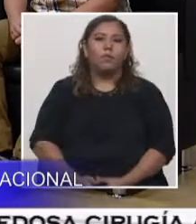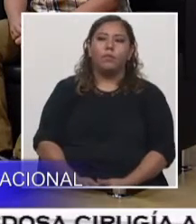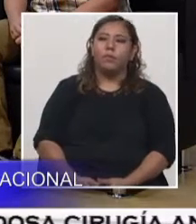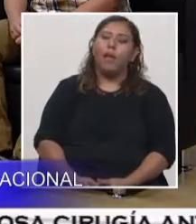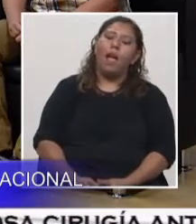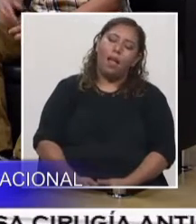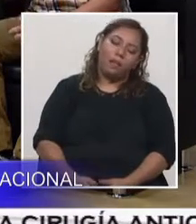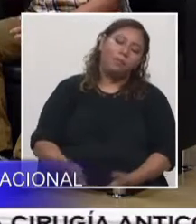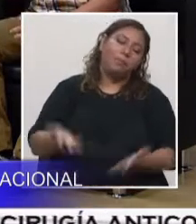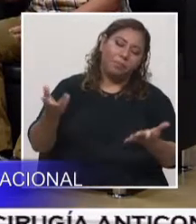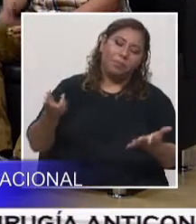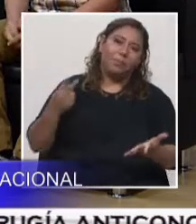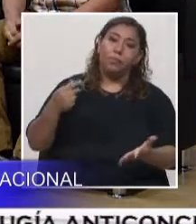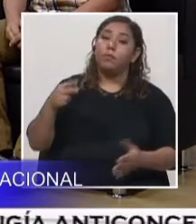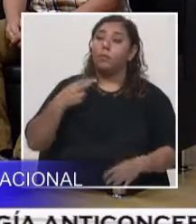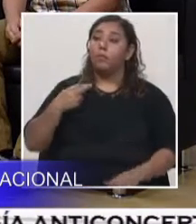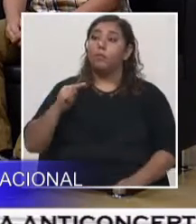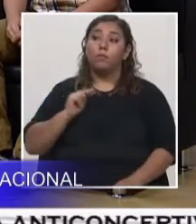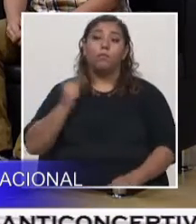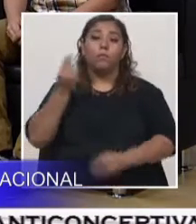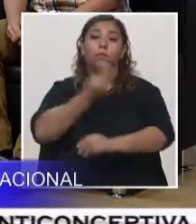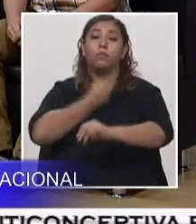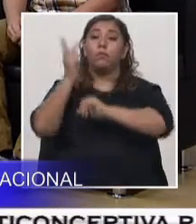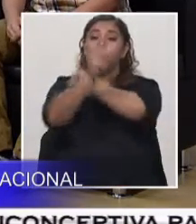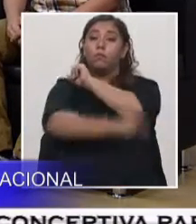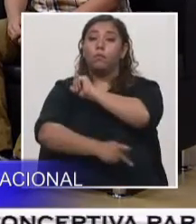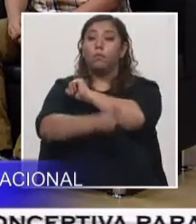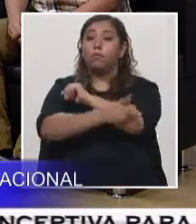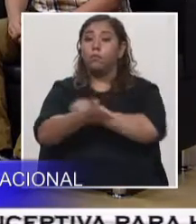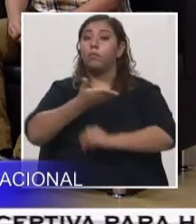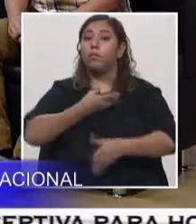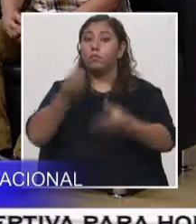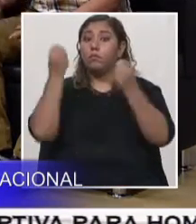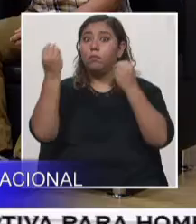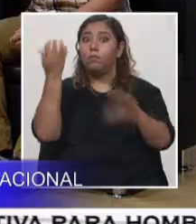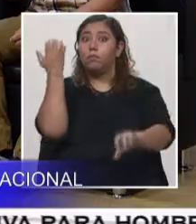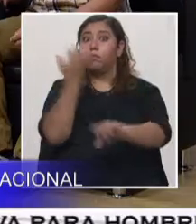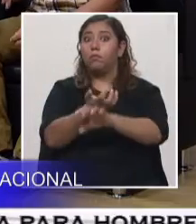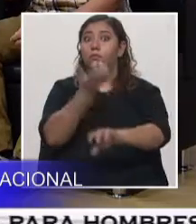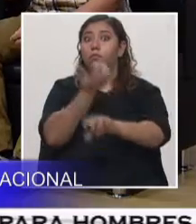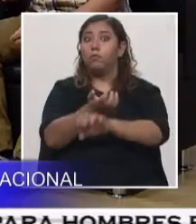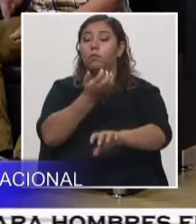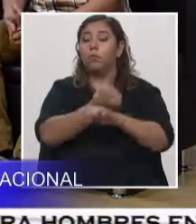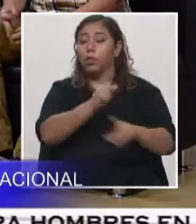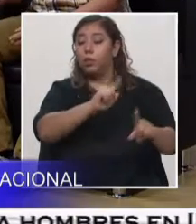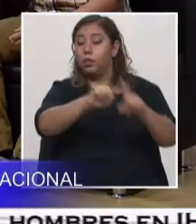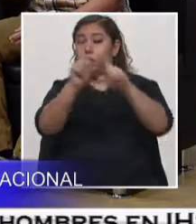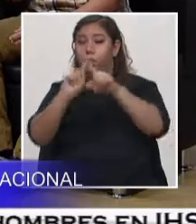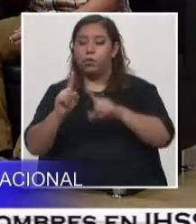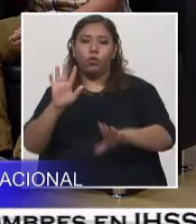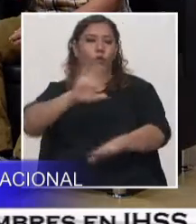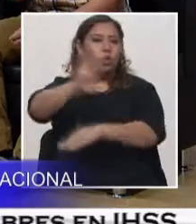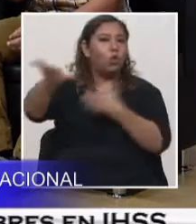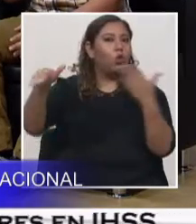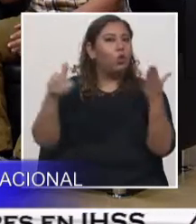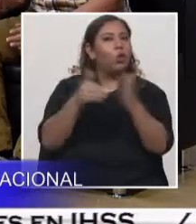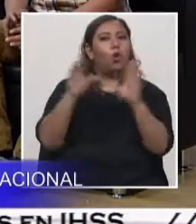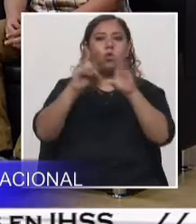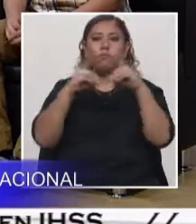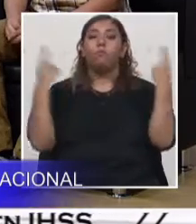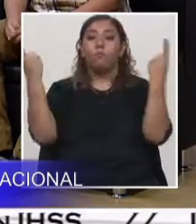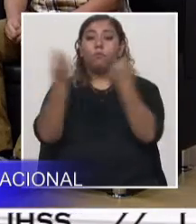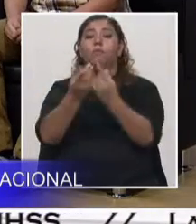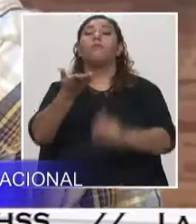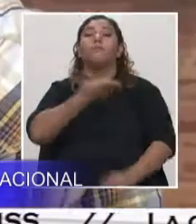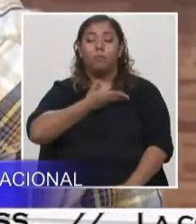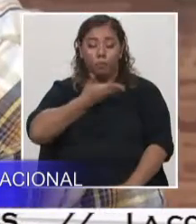es rico en el tema minero, de minerales industriales, por ejemplo, todos los departamentos, todos, absolutamente todos los